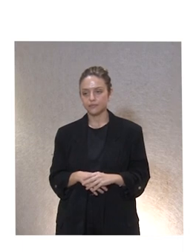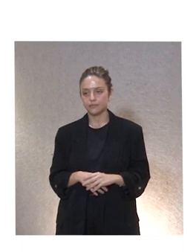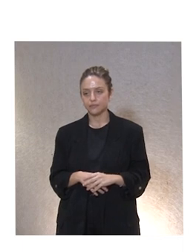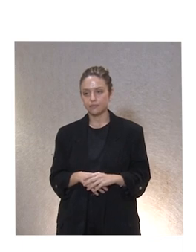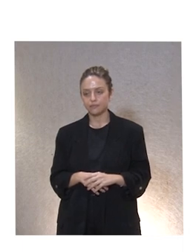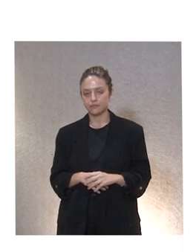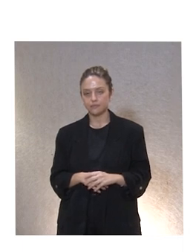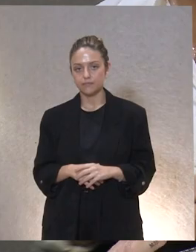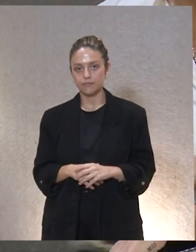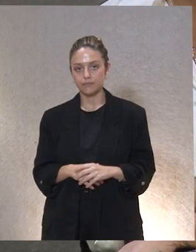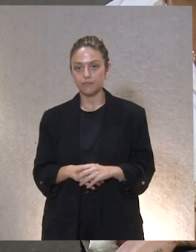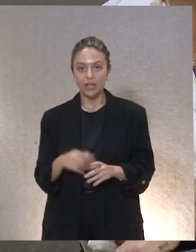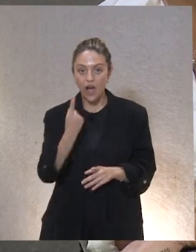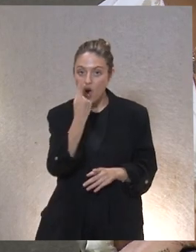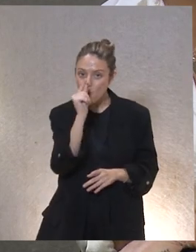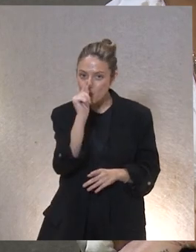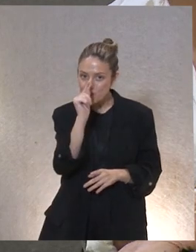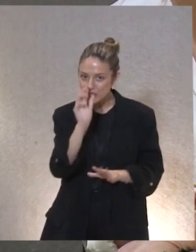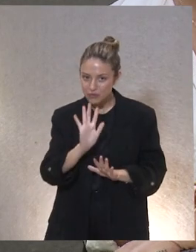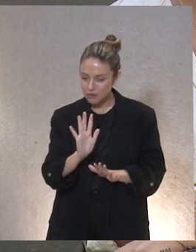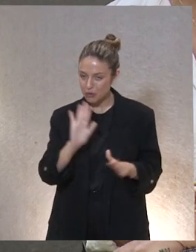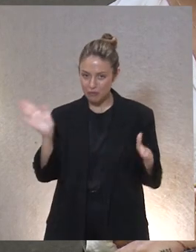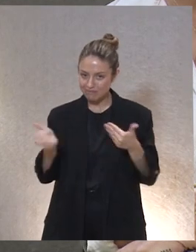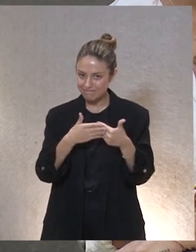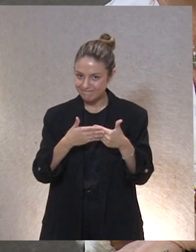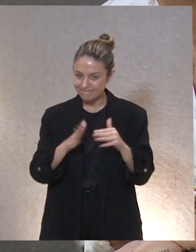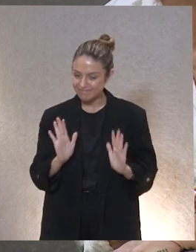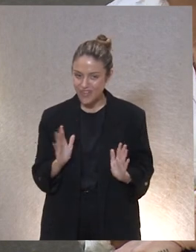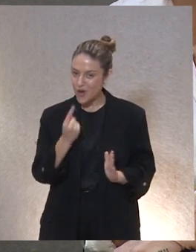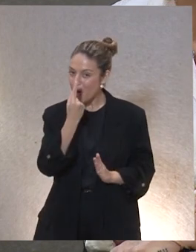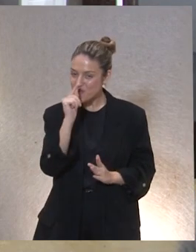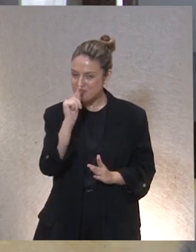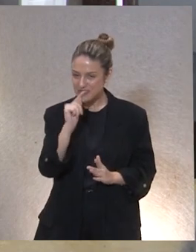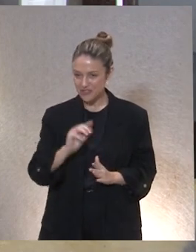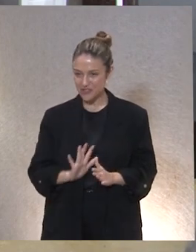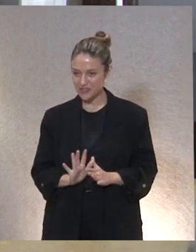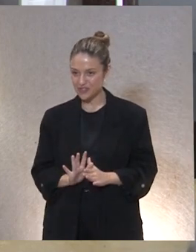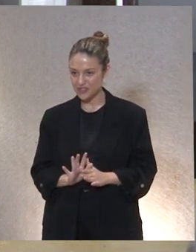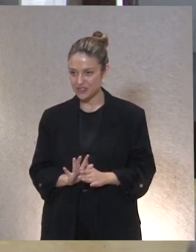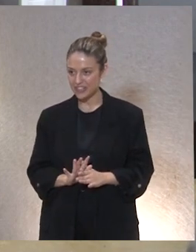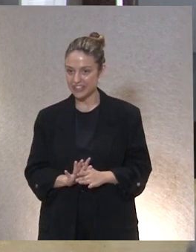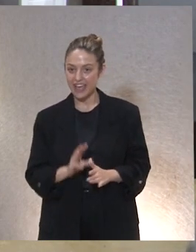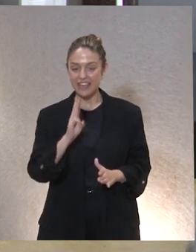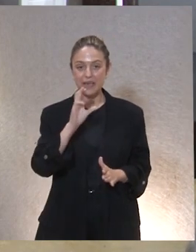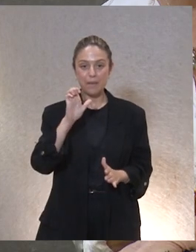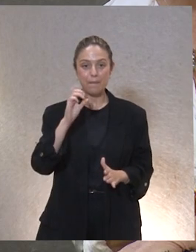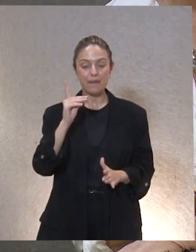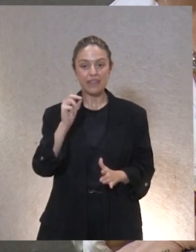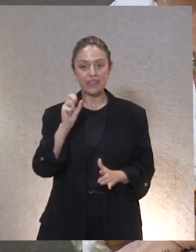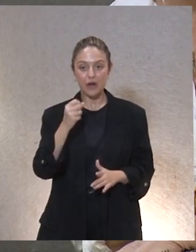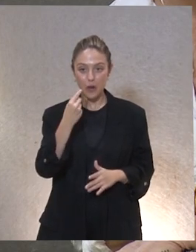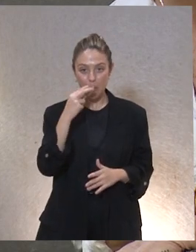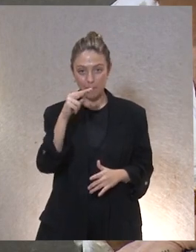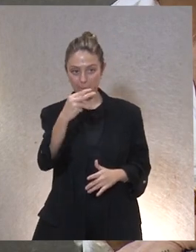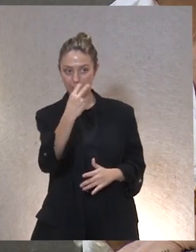Vamos a dar un minuto para el cierre un minuto yo tengo ahí a Pedro mirándome y es que ya